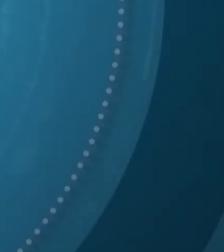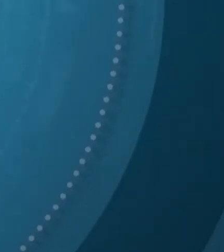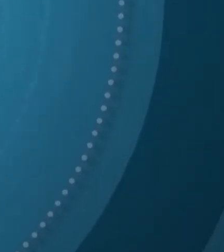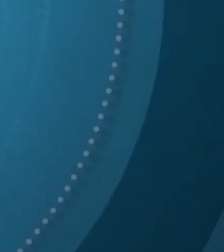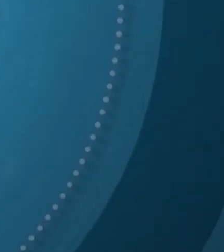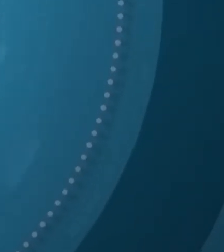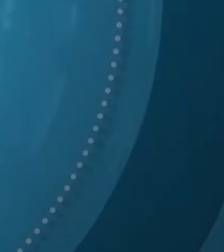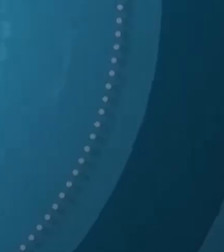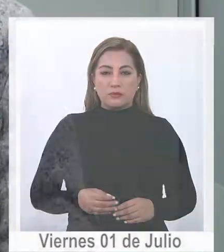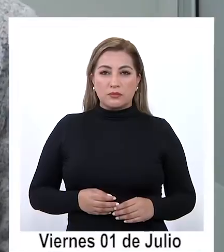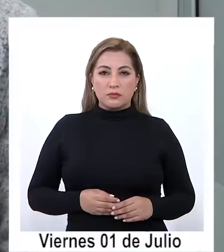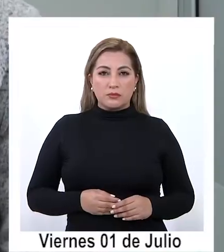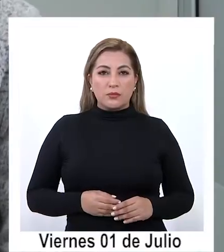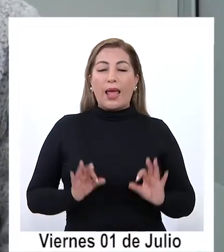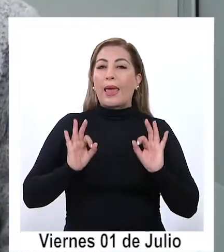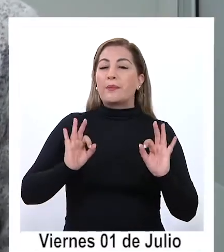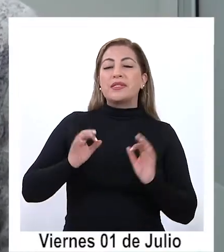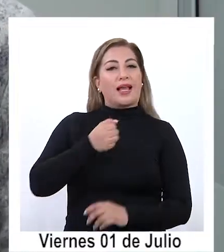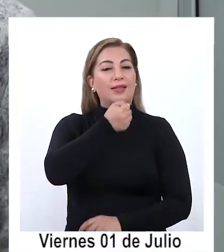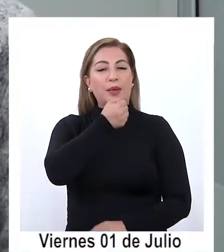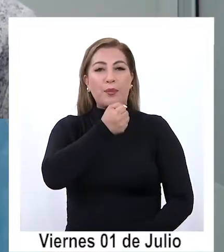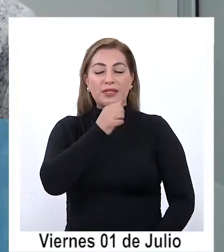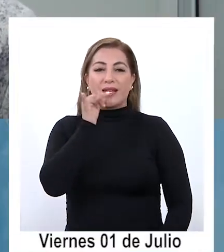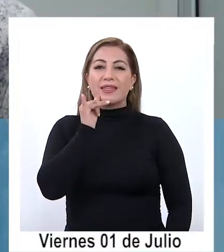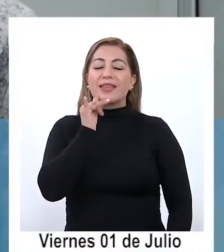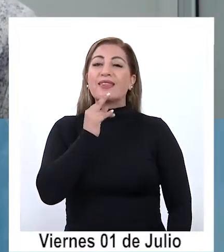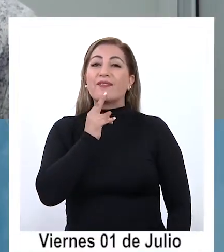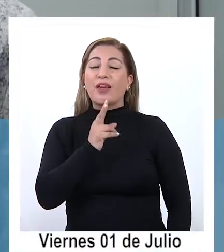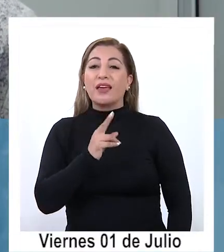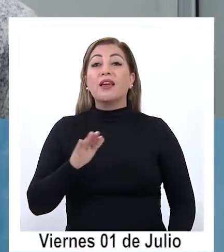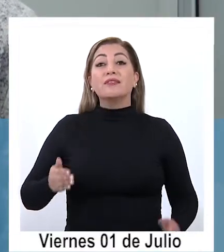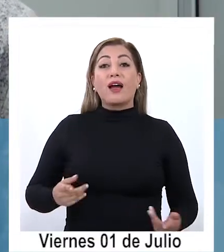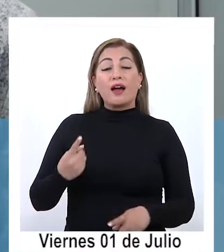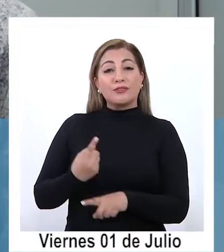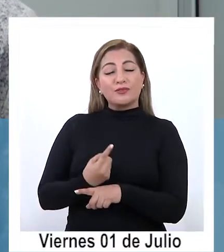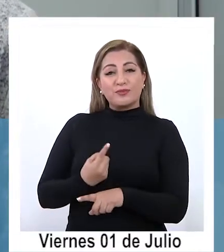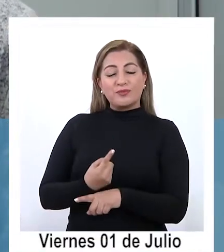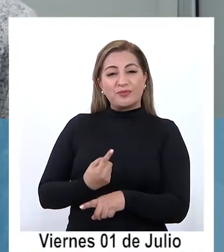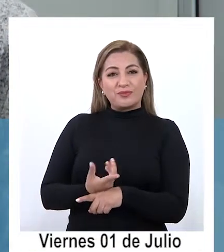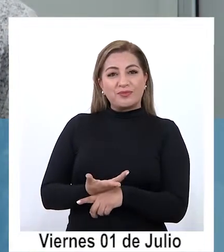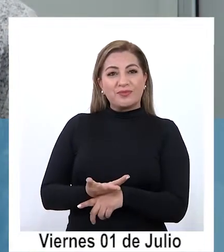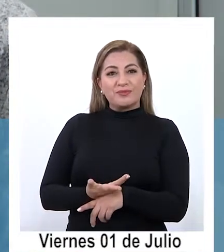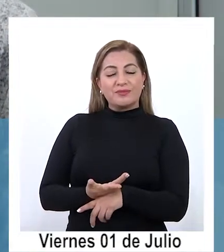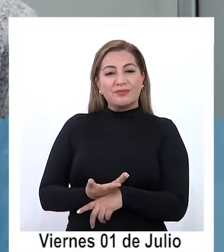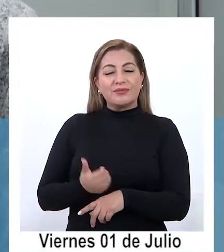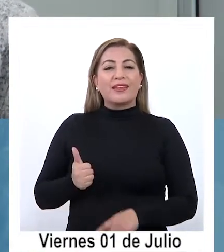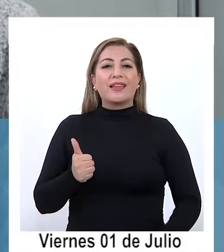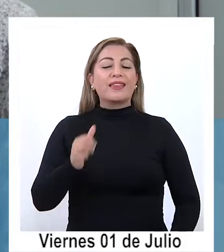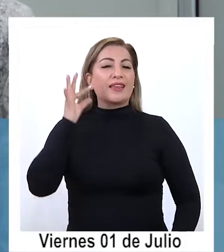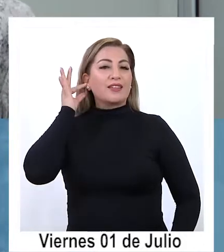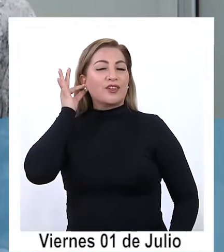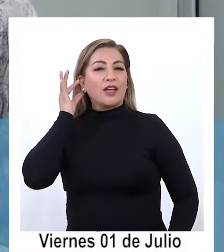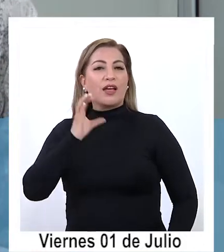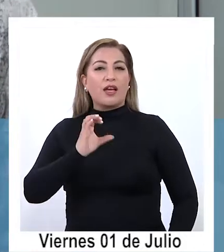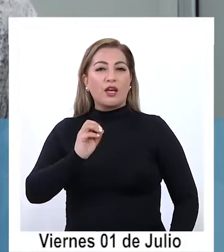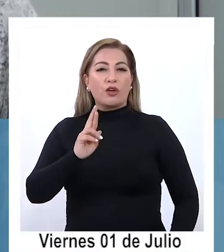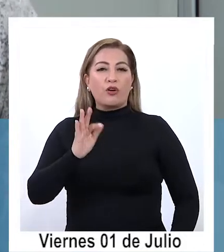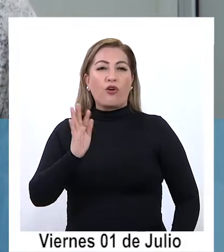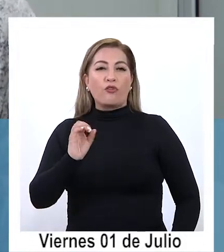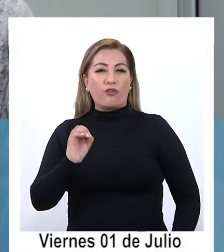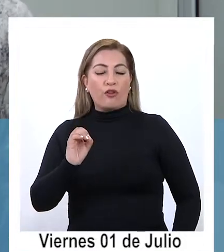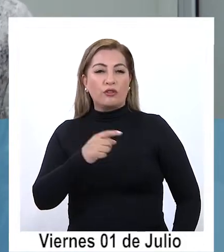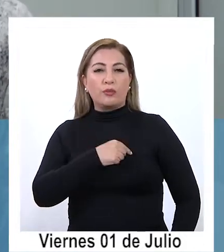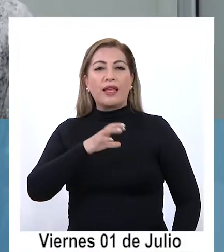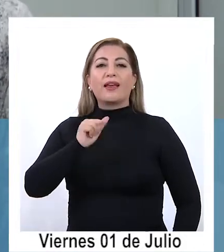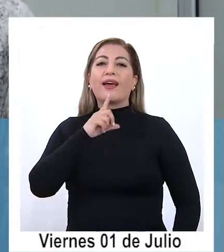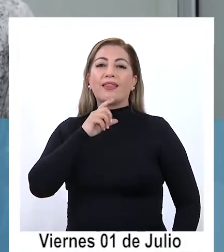Música Especial de Prensa de Iquique Televisión en esta oportunidad para conversar con la directora regional de Corfo, Catalina